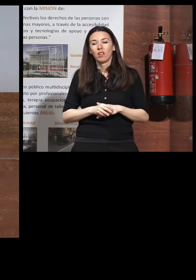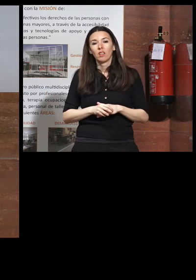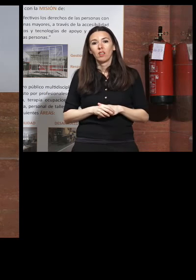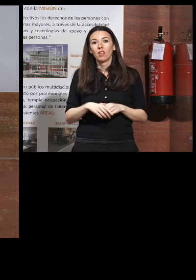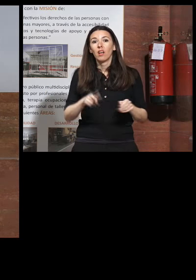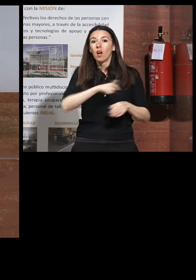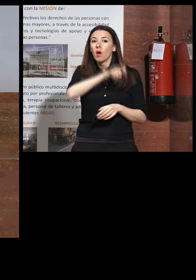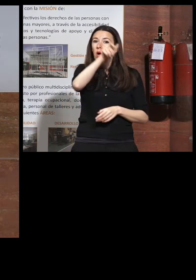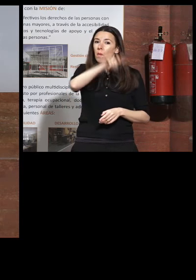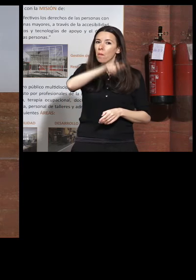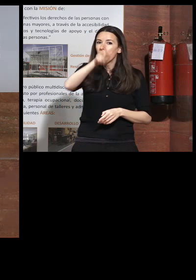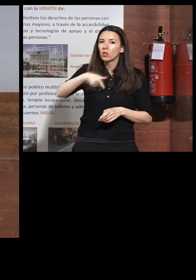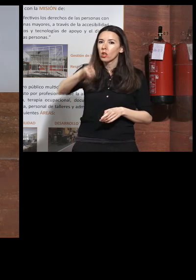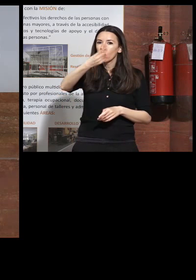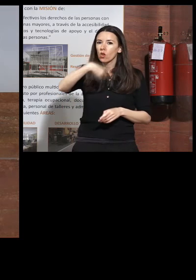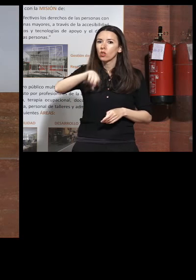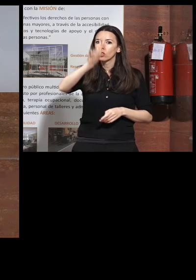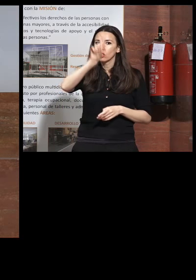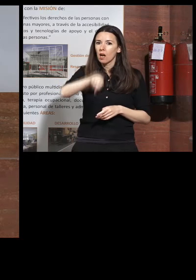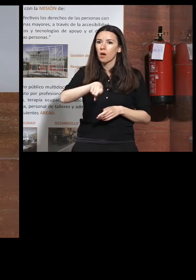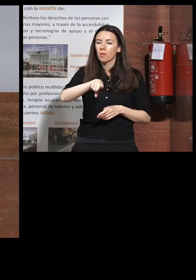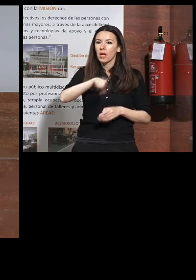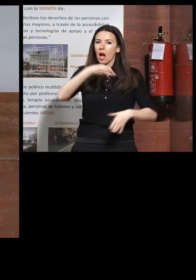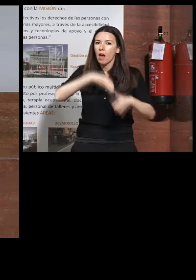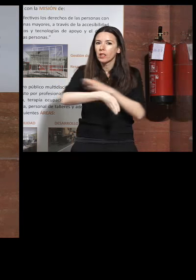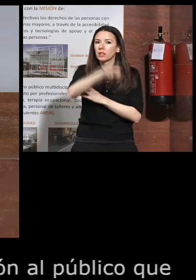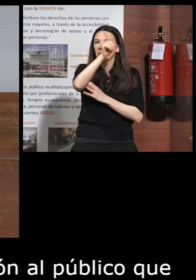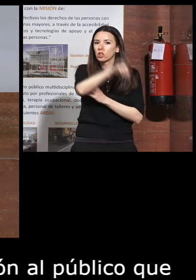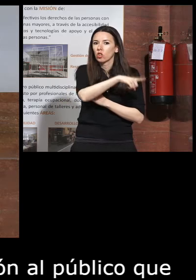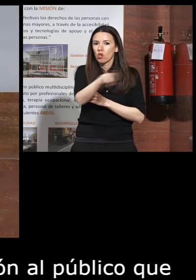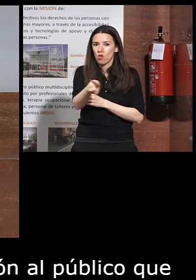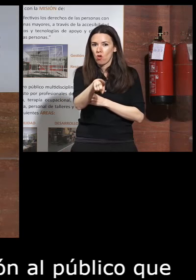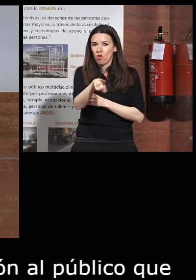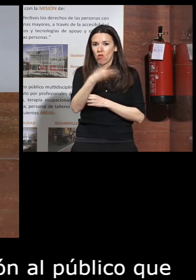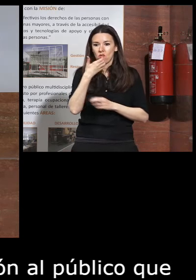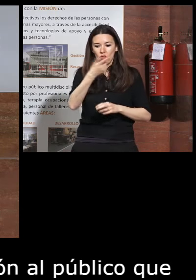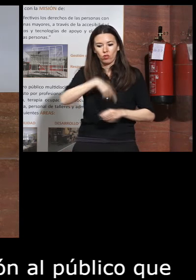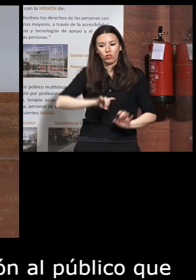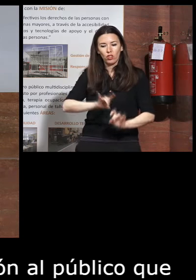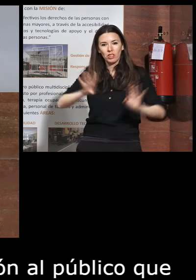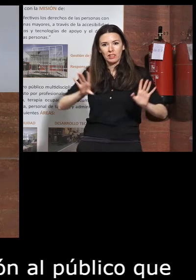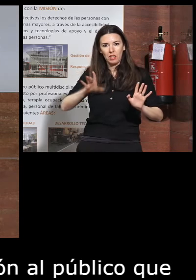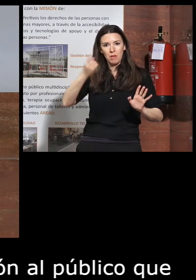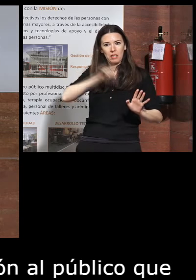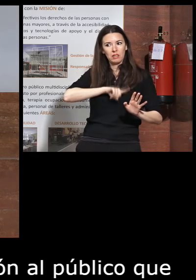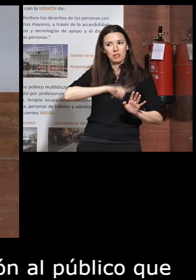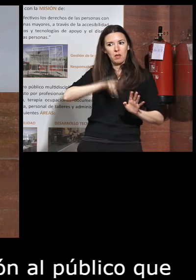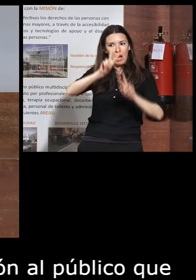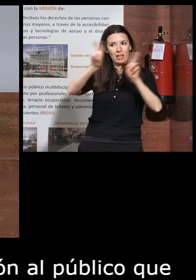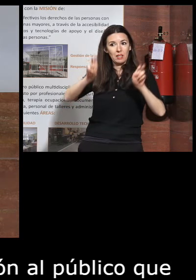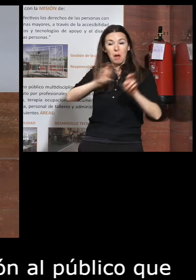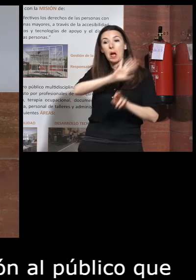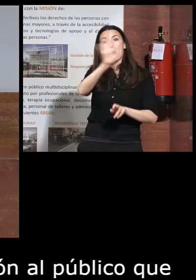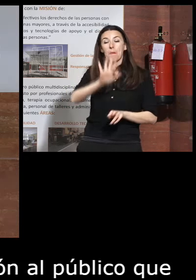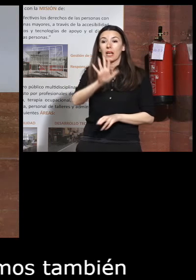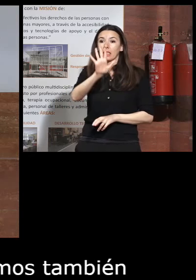las personas somos también accesibles si somos sensibles y estamos concienciadas para esto parece que